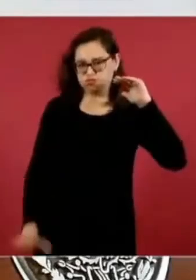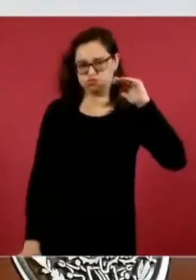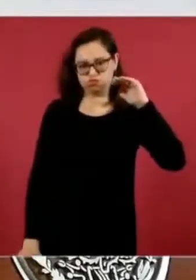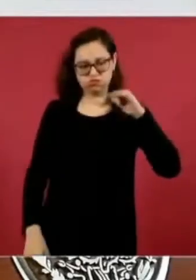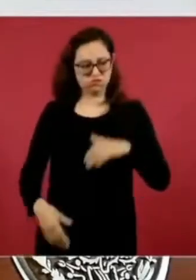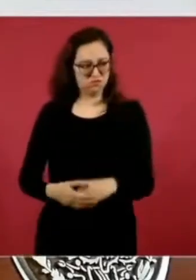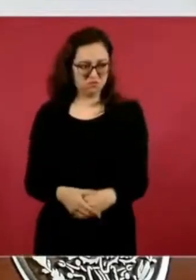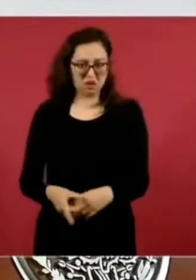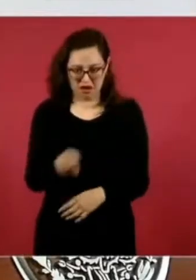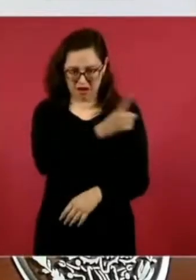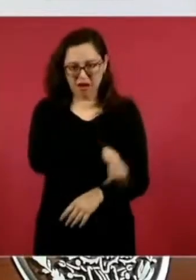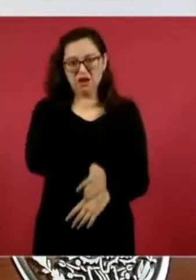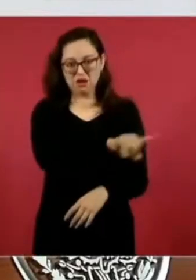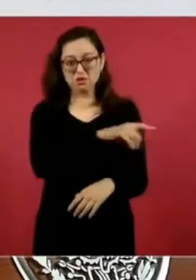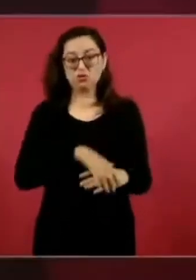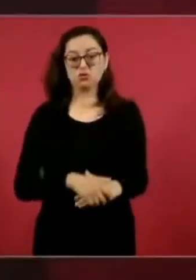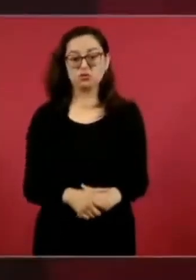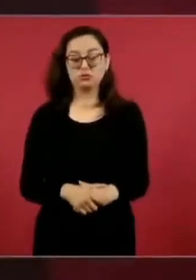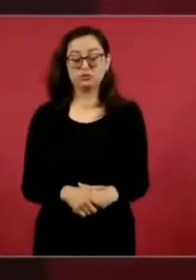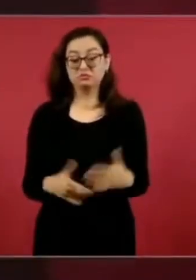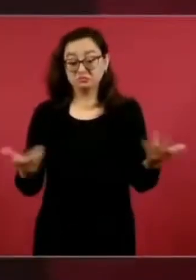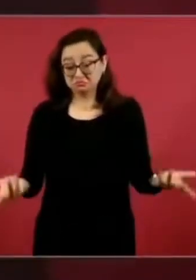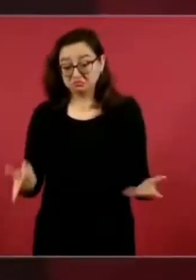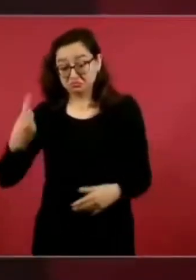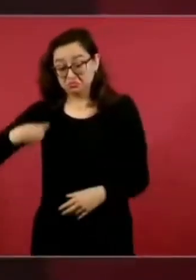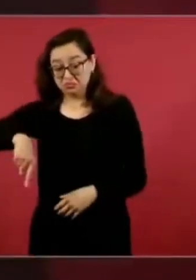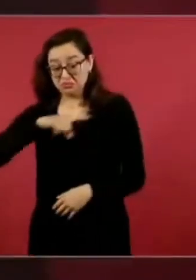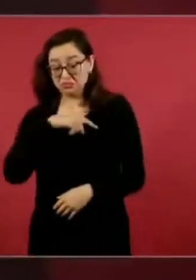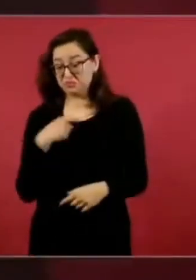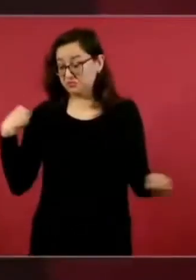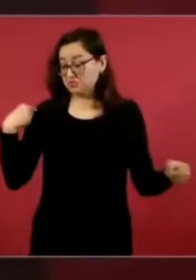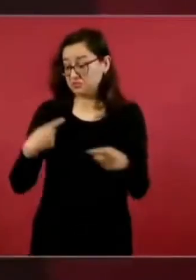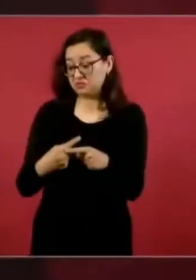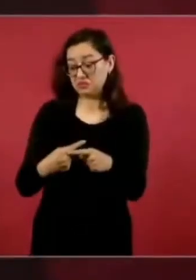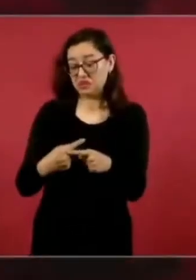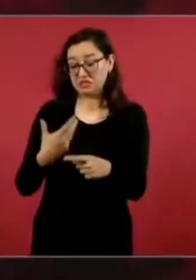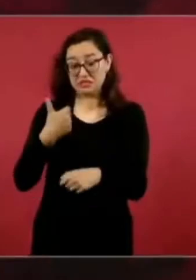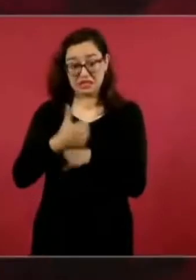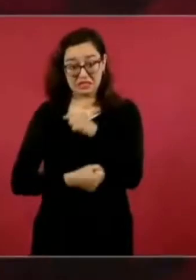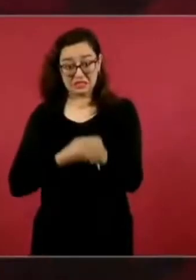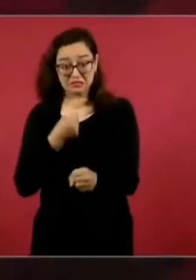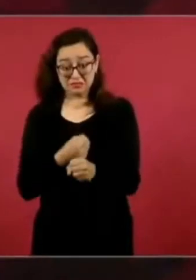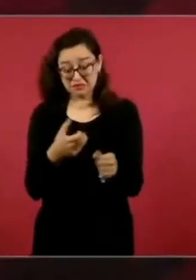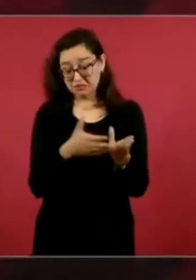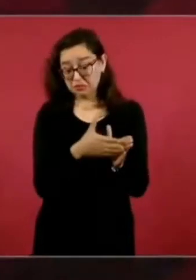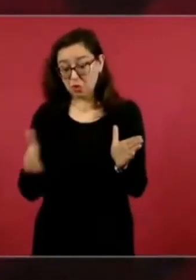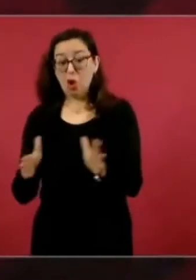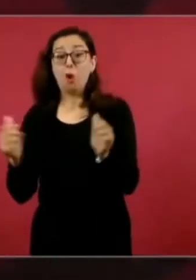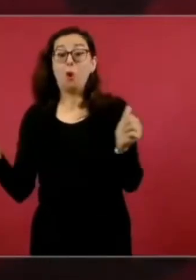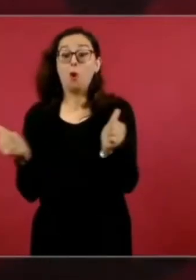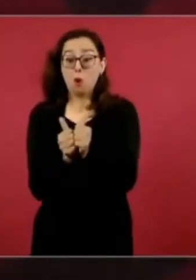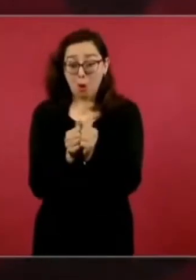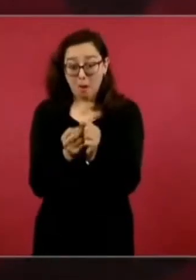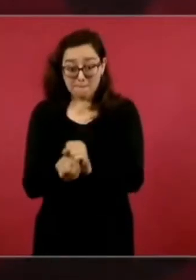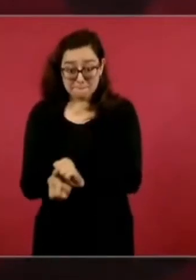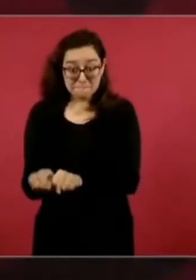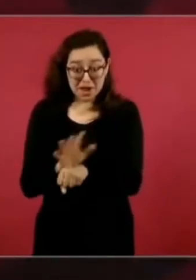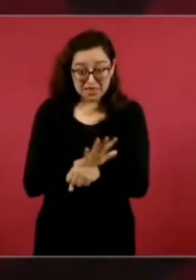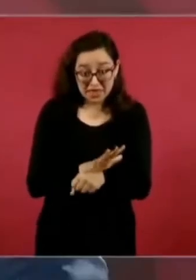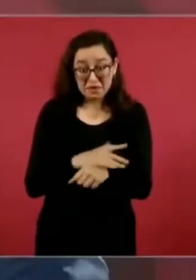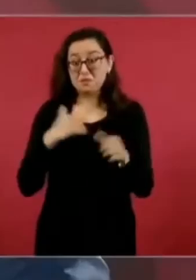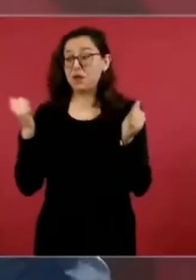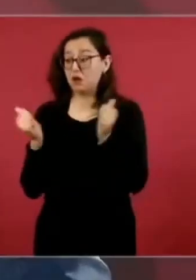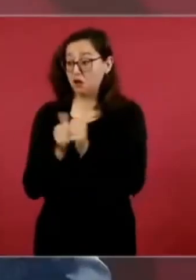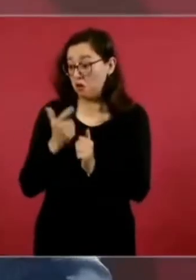logramos reducir la pobreza. Entonces, sacamos de la pobreza hasta ahora a cinco